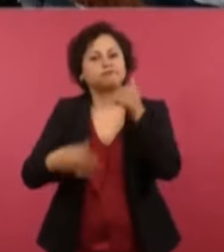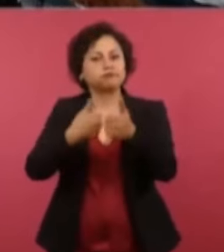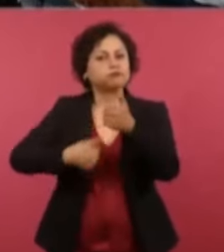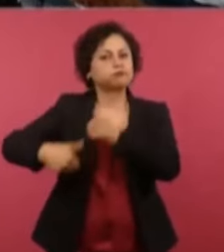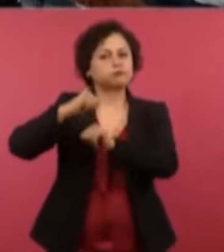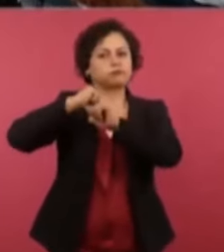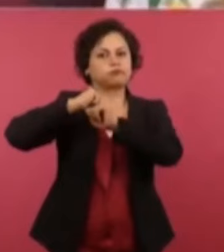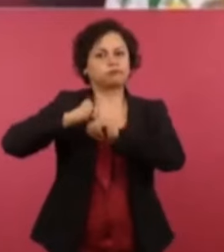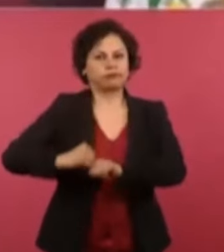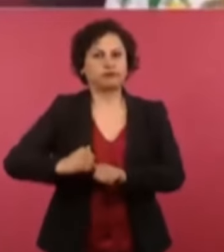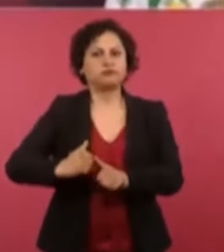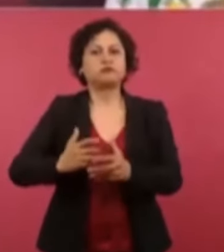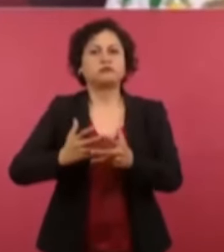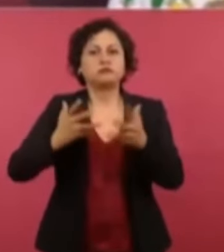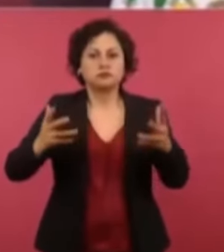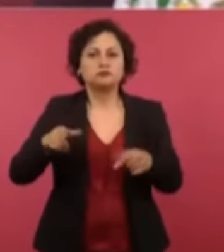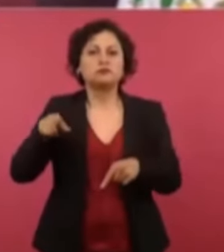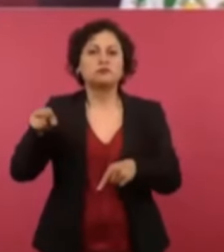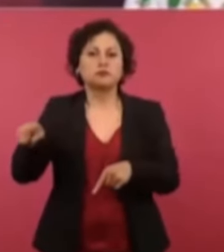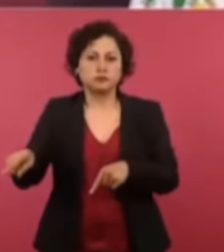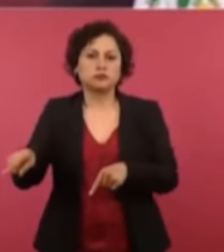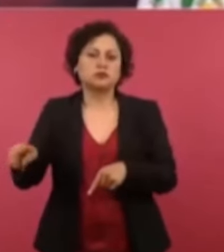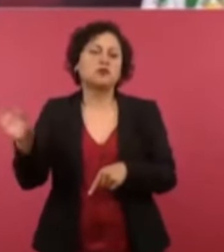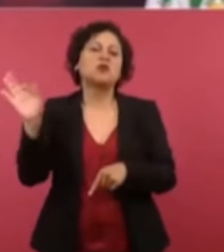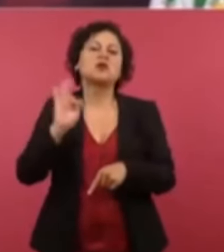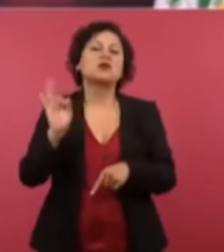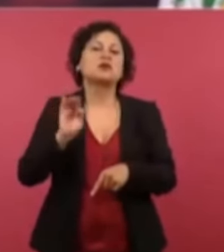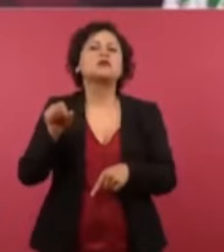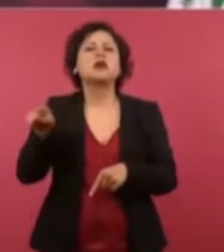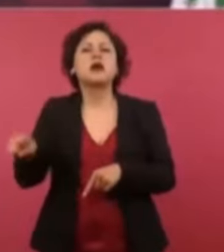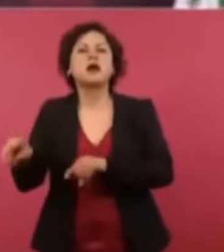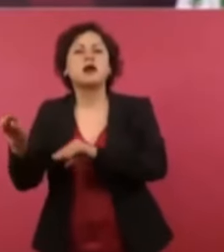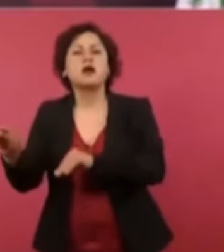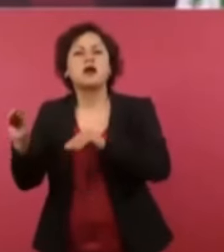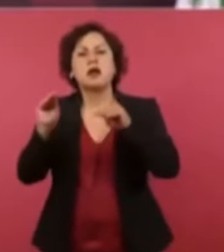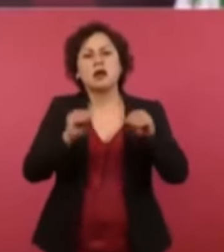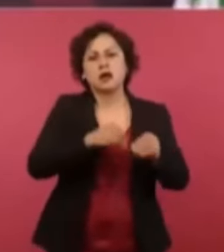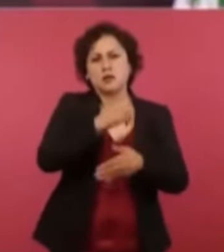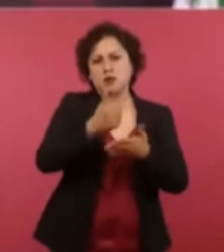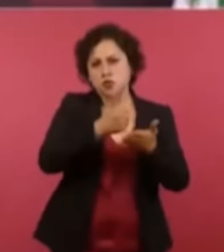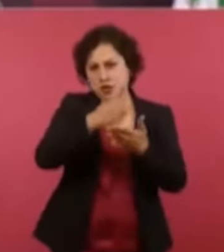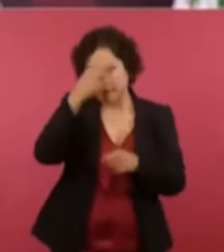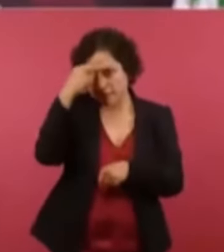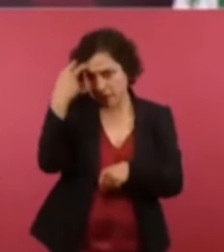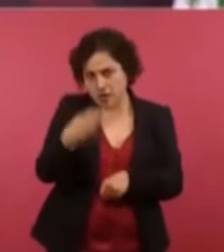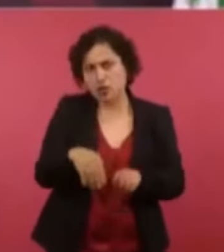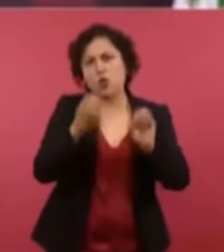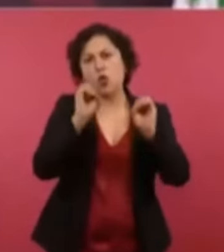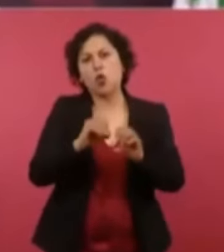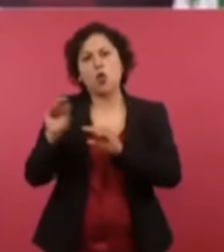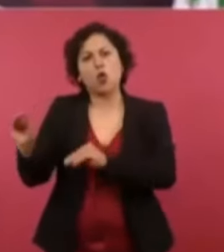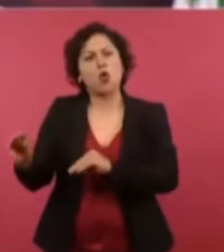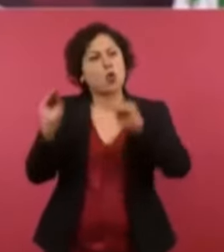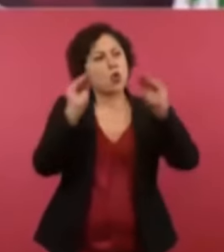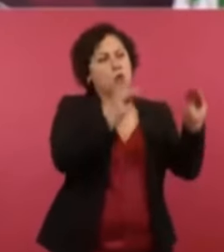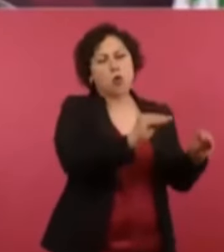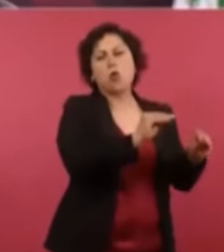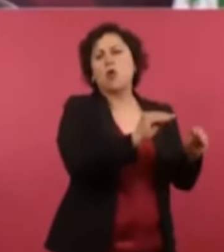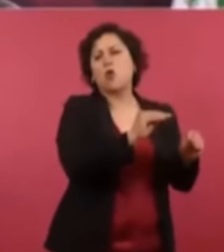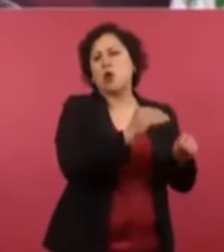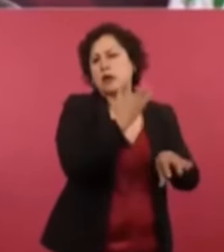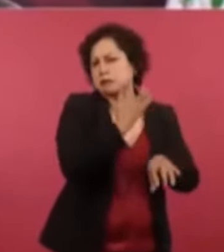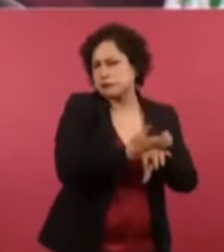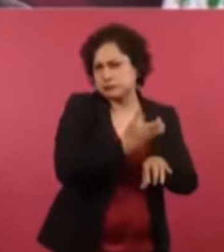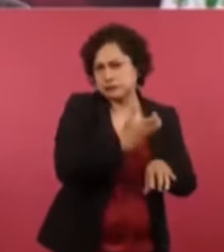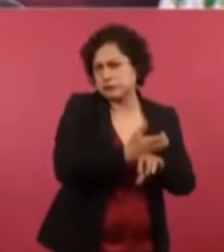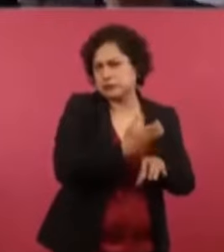en Nueva York, o en Los Ángeles, o aquí en la Ciudad de México y le toca ir